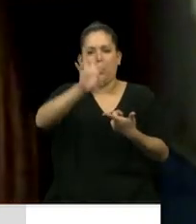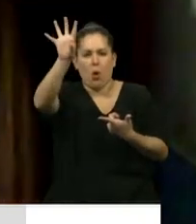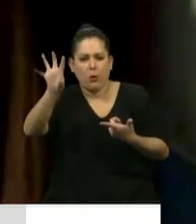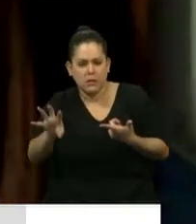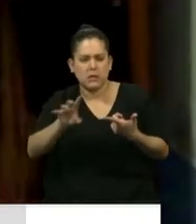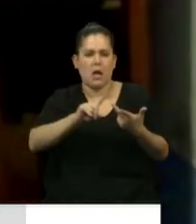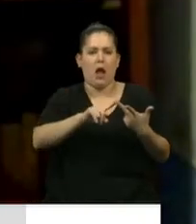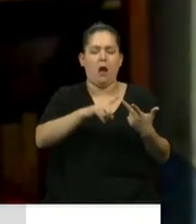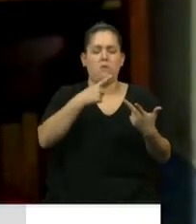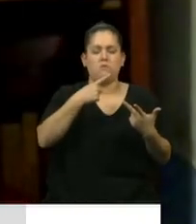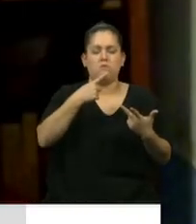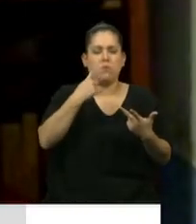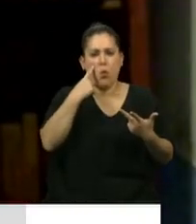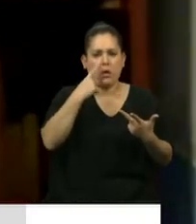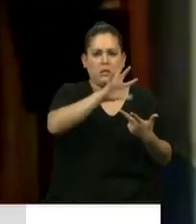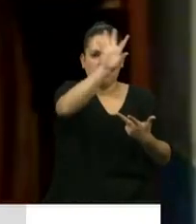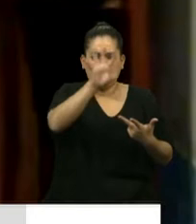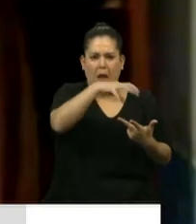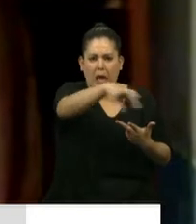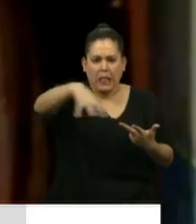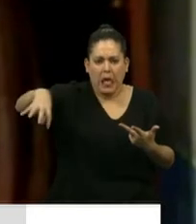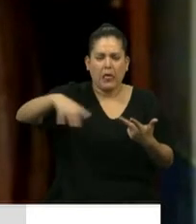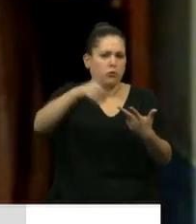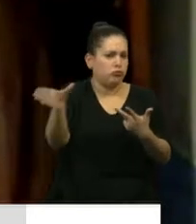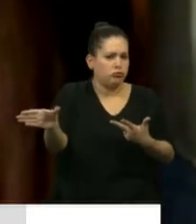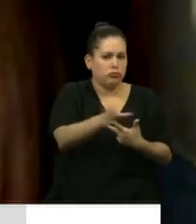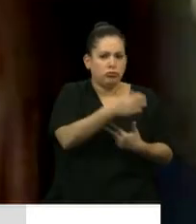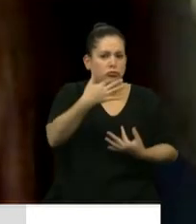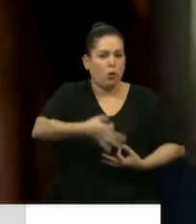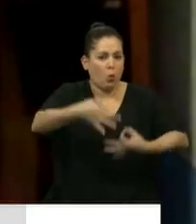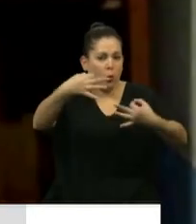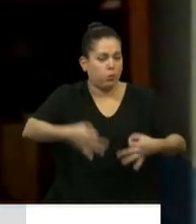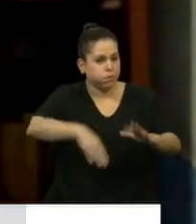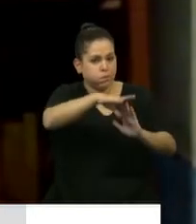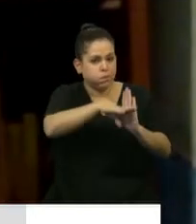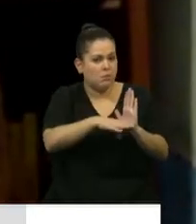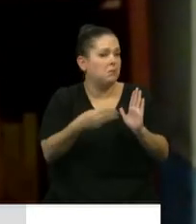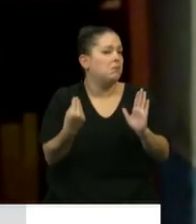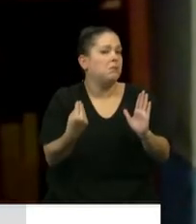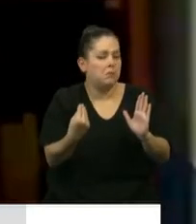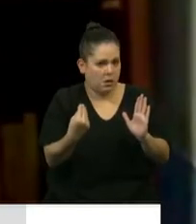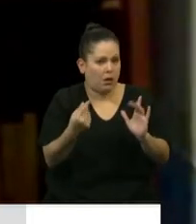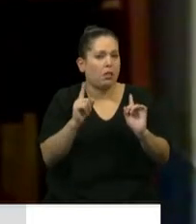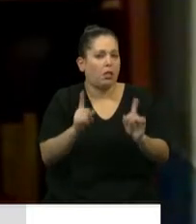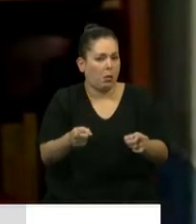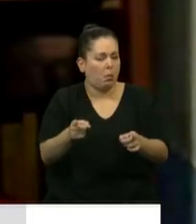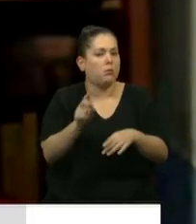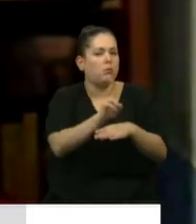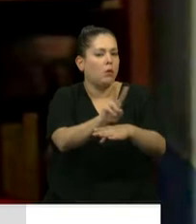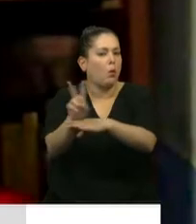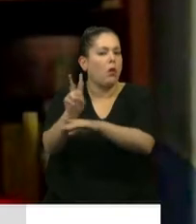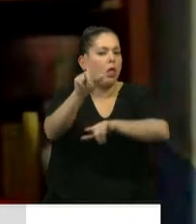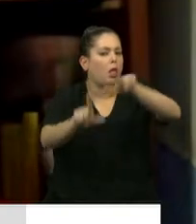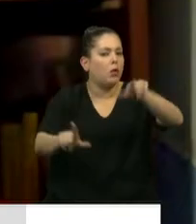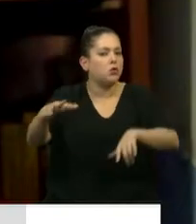municipales de nuestro país. y que es nada más ni nada menos que el cuidado de la vida de nuestros